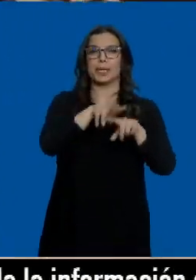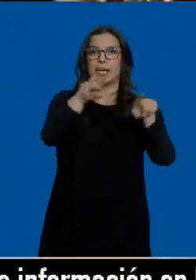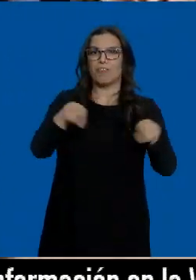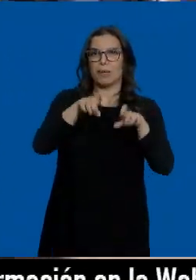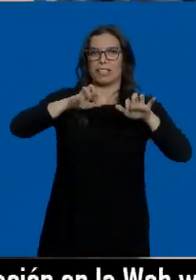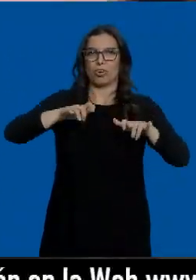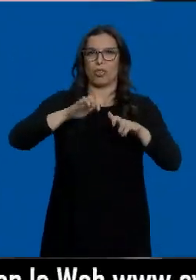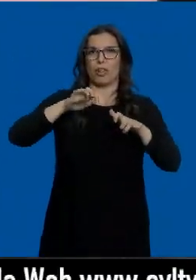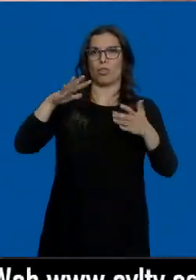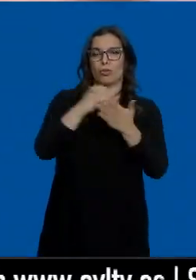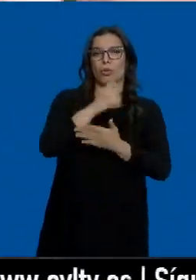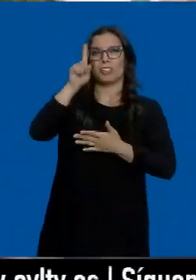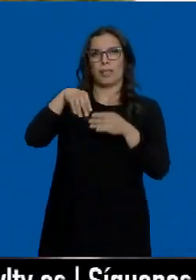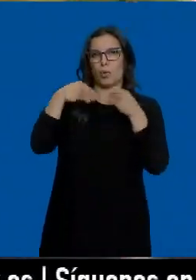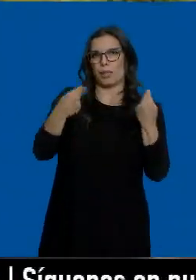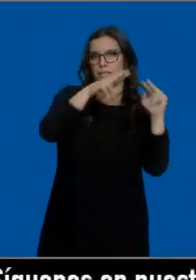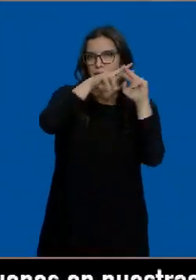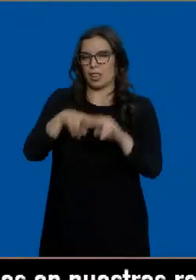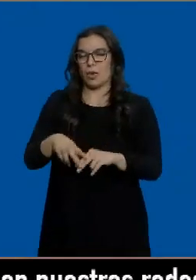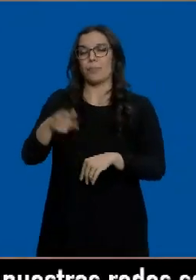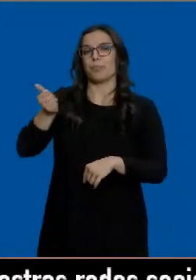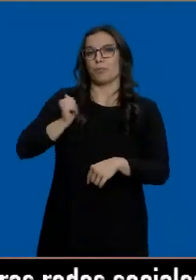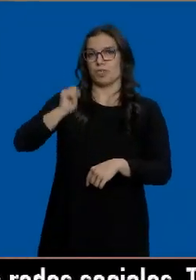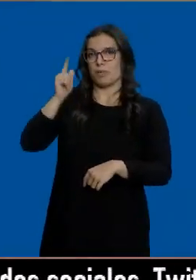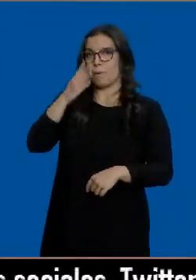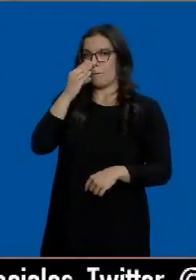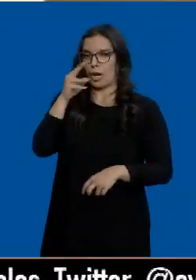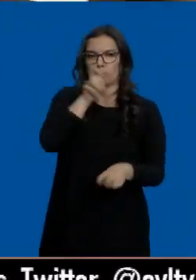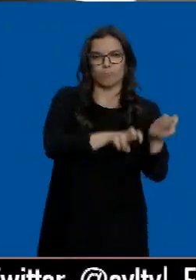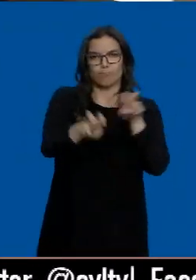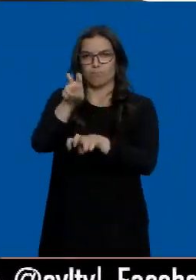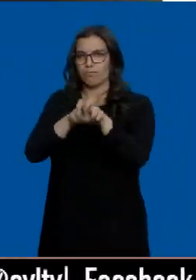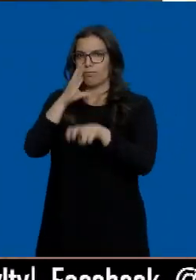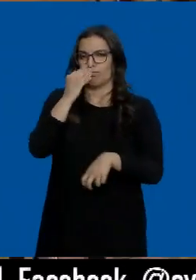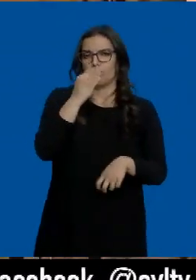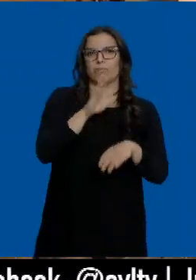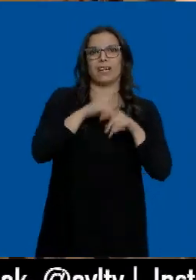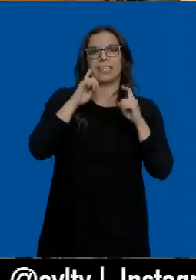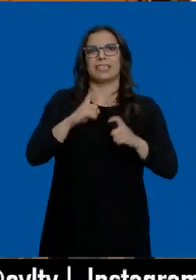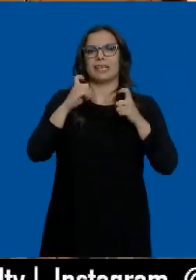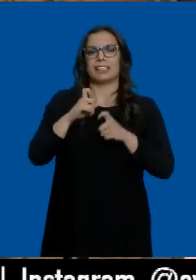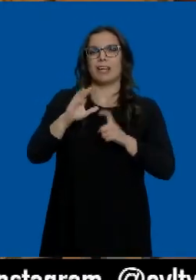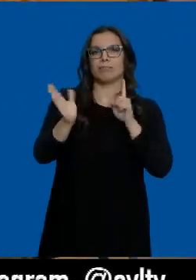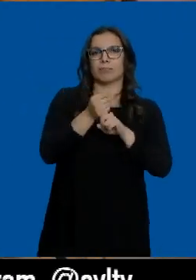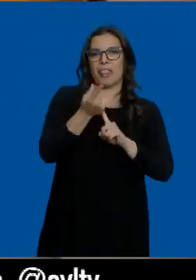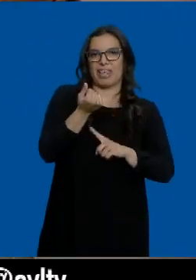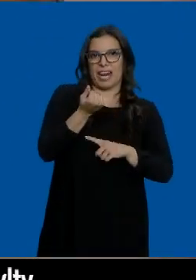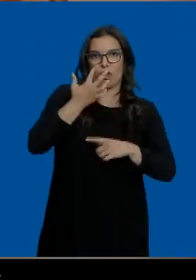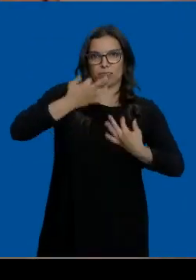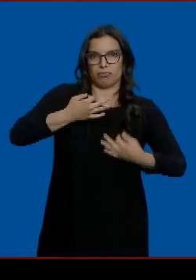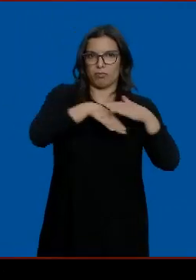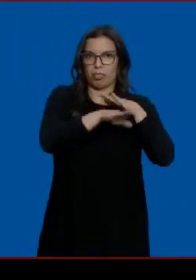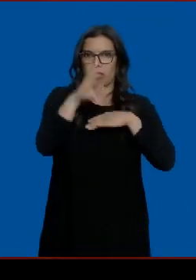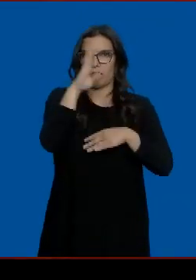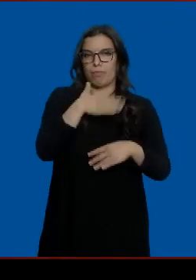informáticos y numerosa documentación. Y han utilizado perros rastreadores para intentar encontrar dinero en efectivo que el empresario podría